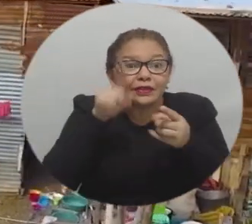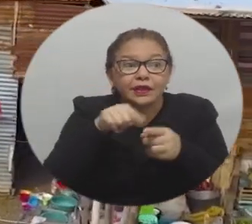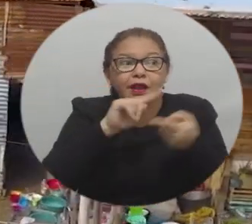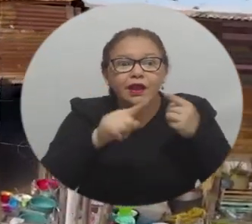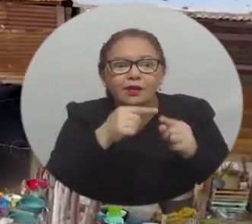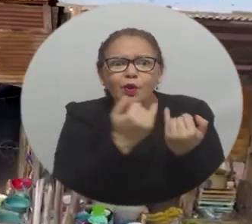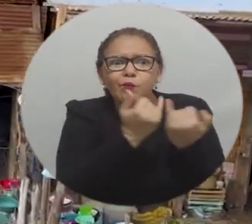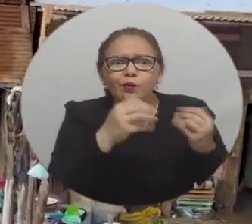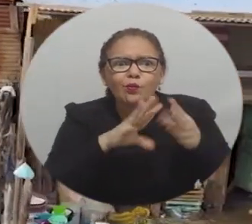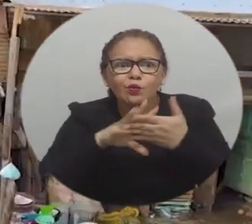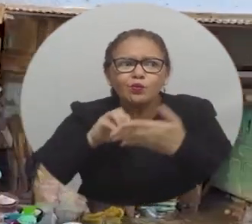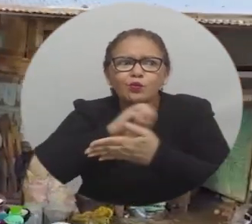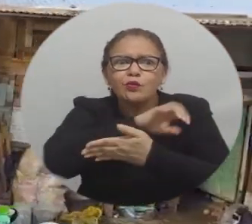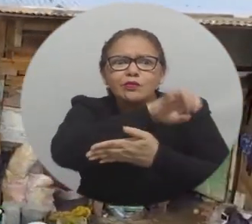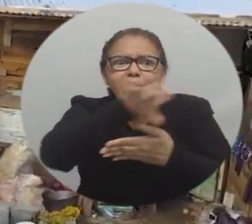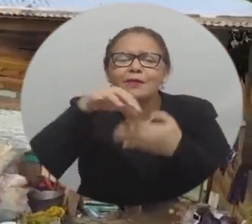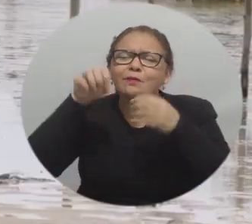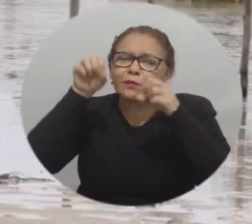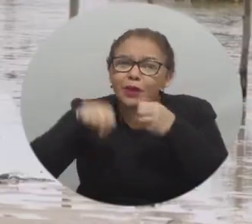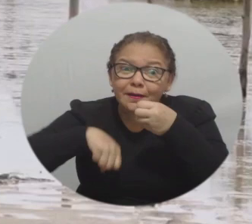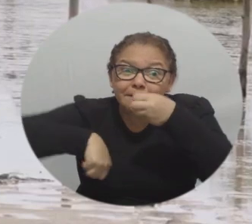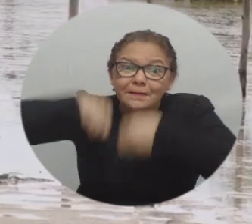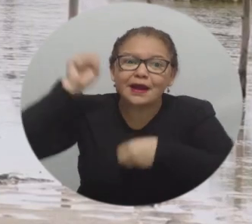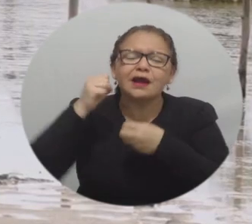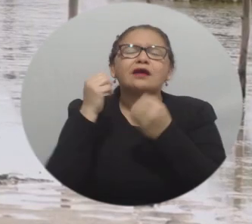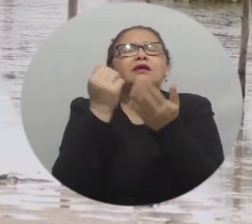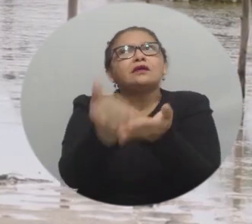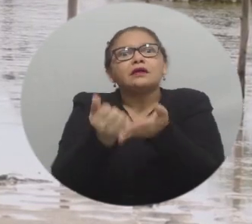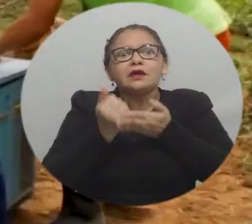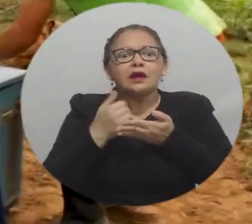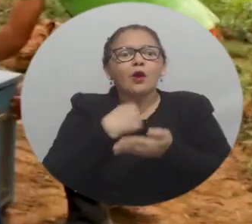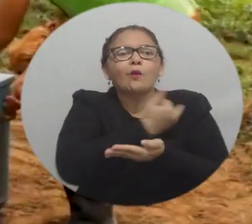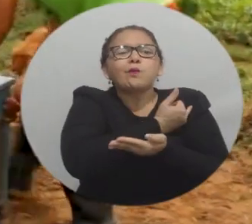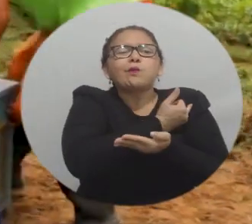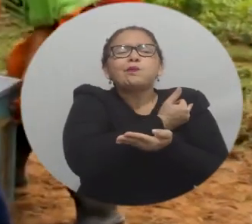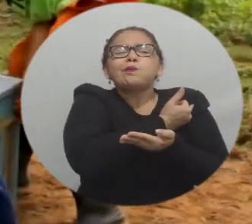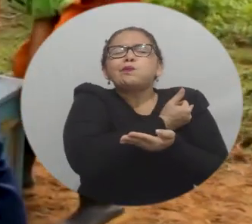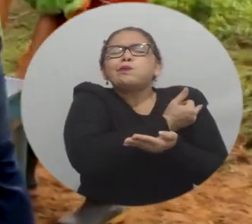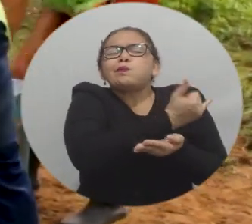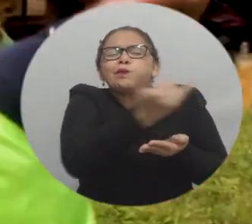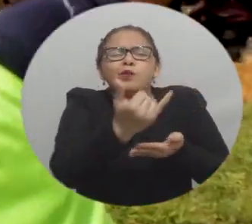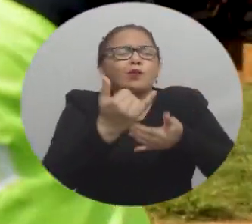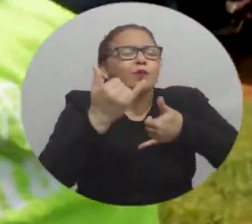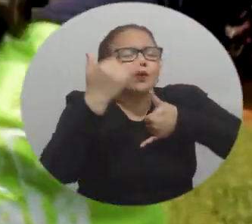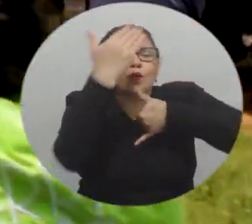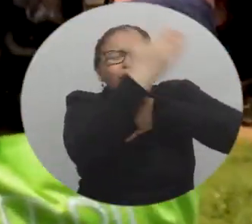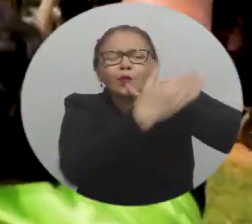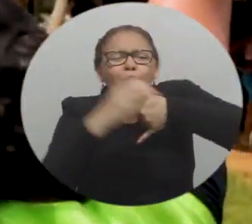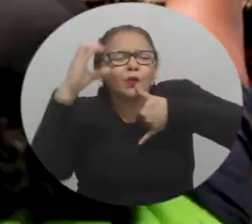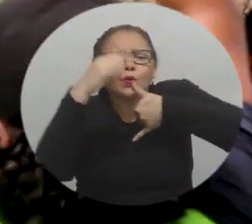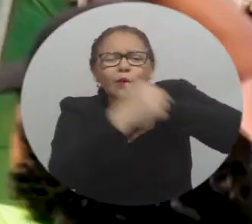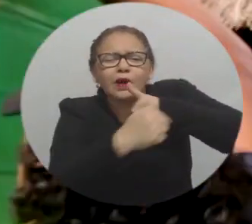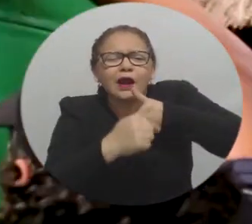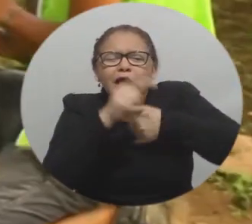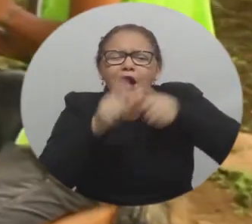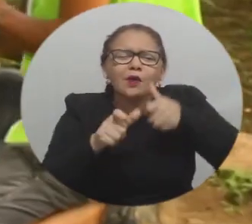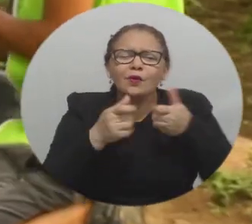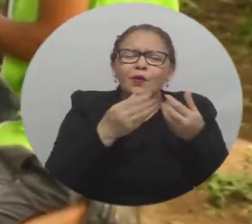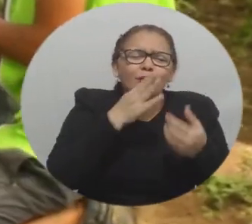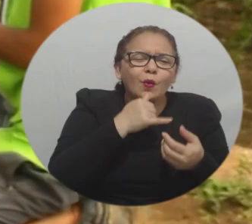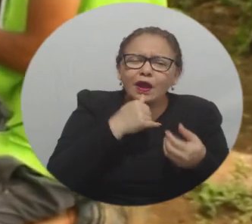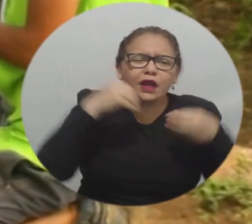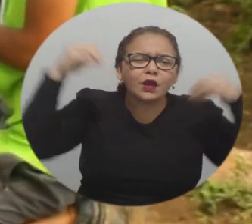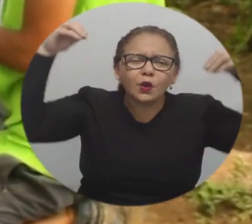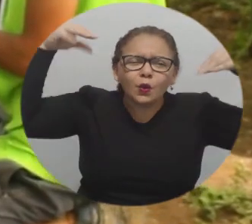llegar a miles de nuevas familias en la Colombia rural que no pueden tomarse un vaso de agua segura, que no pueden iluminar sus